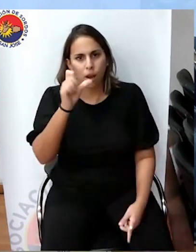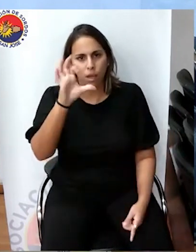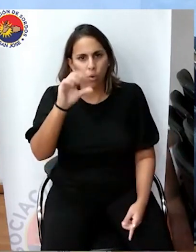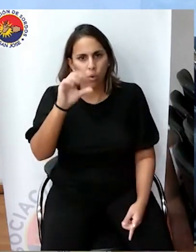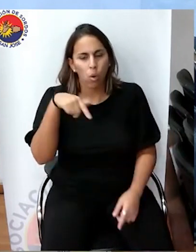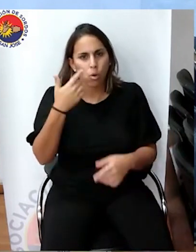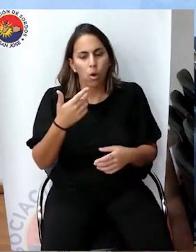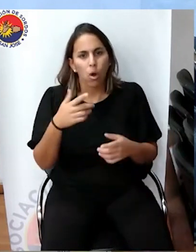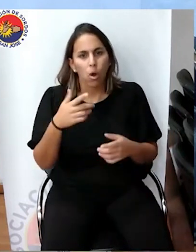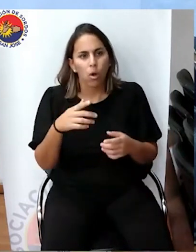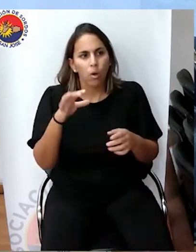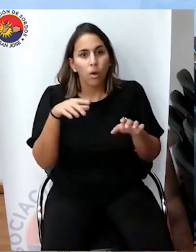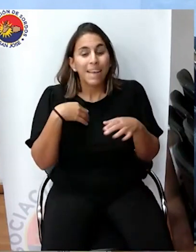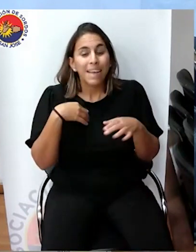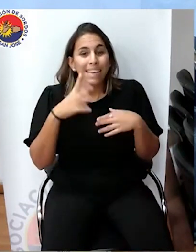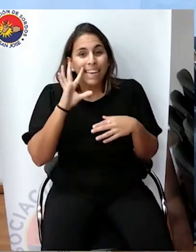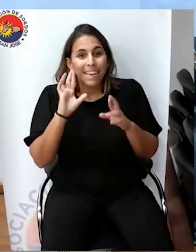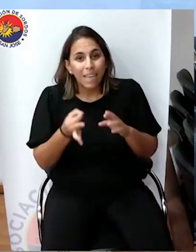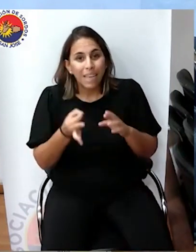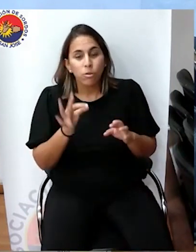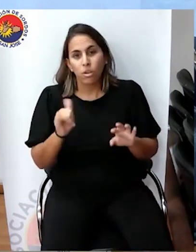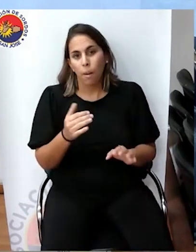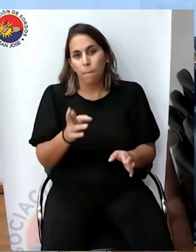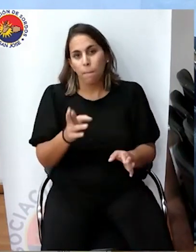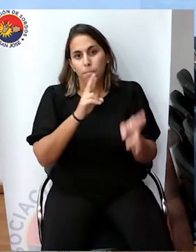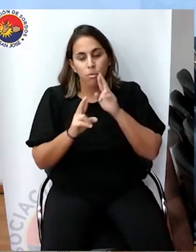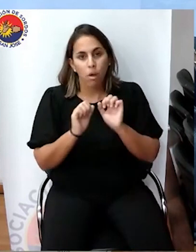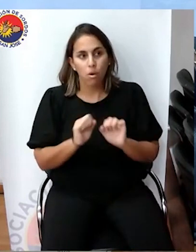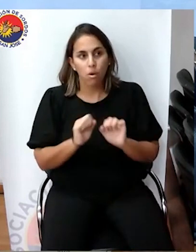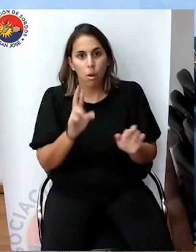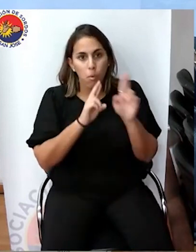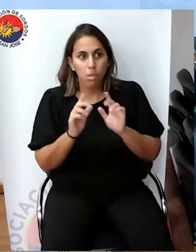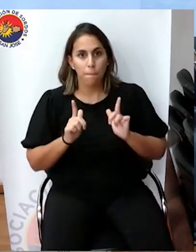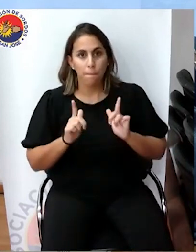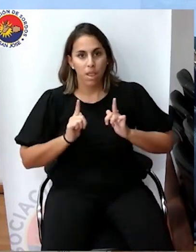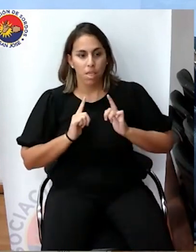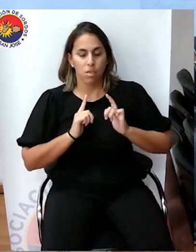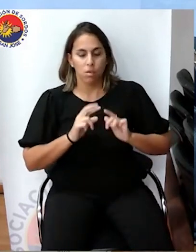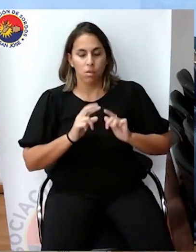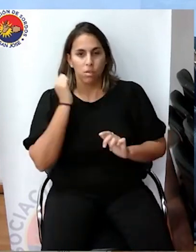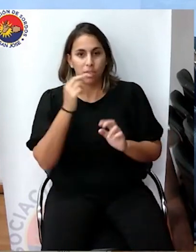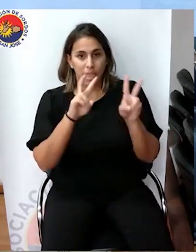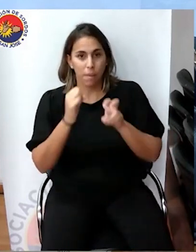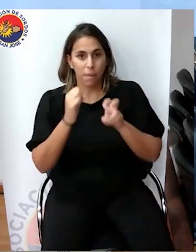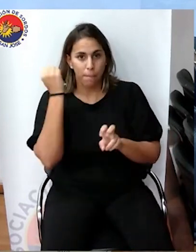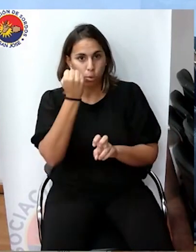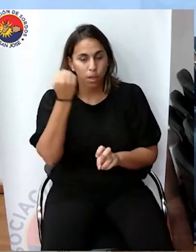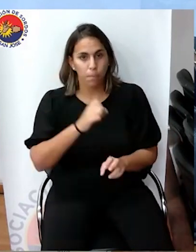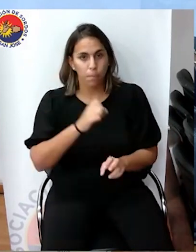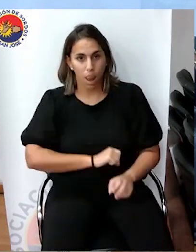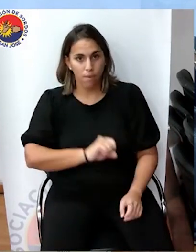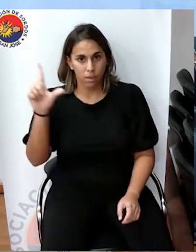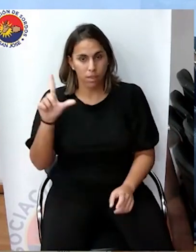creemos que pronto vamos a tener una respuesta sobre este tema que realmente va a ser muy importante para la Ciudad de Libertad.